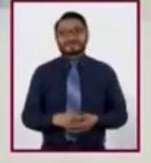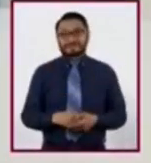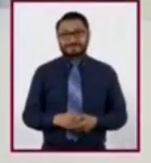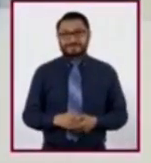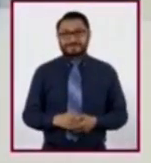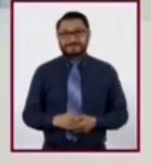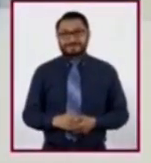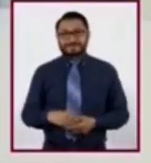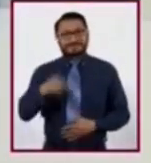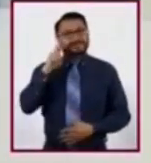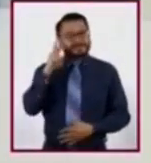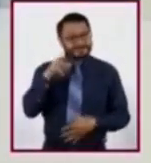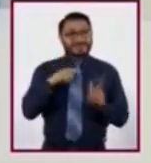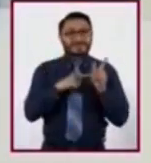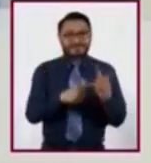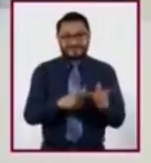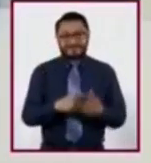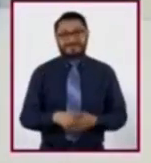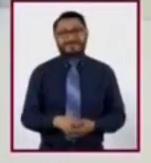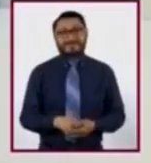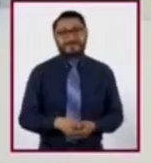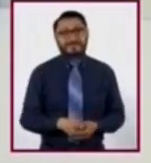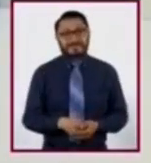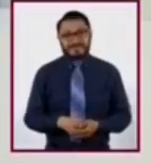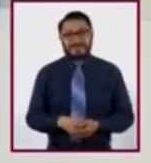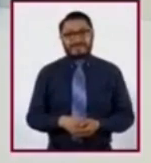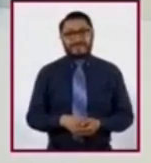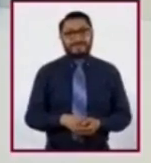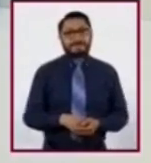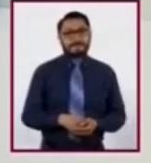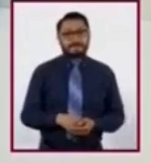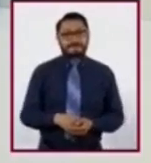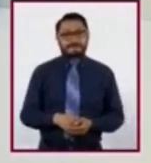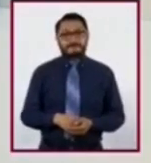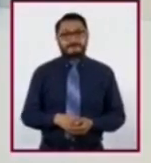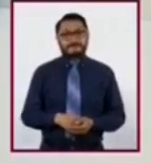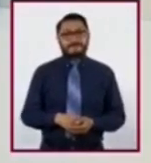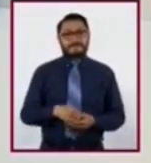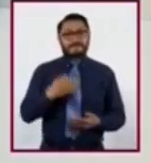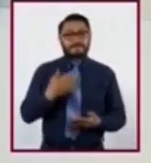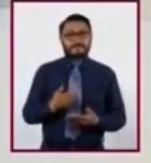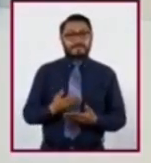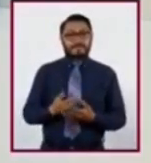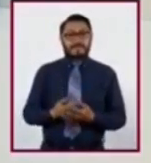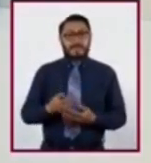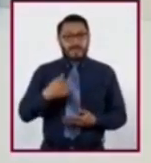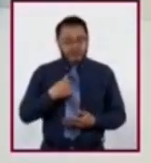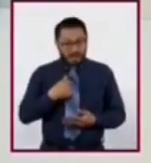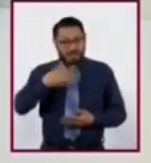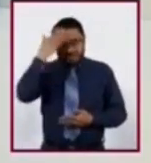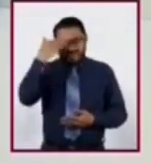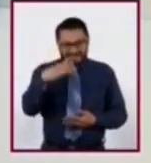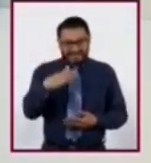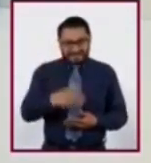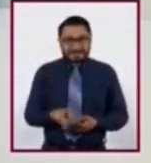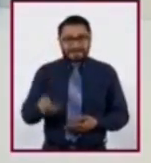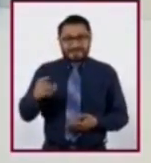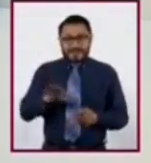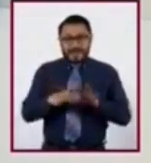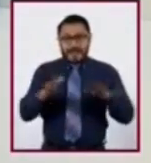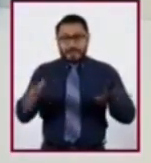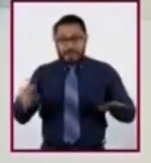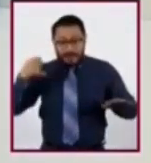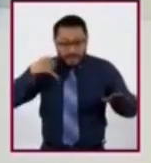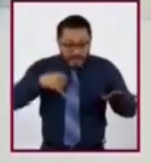Vamos a continuar. ¿Alguna vez escuché que debajo del mar hay volcanes en constante